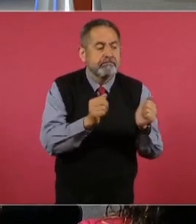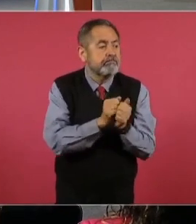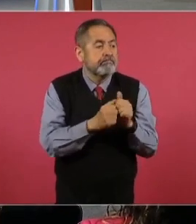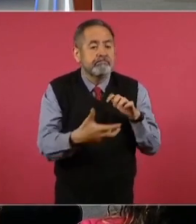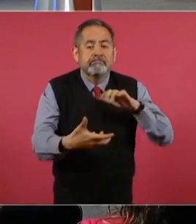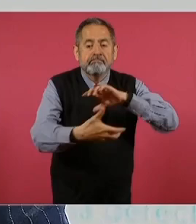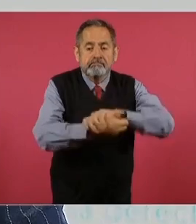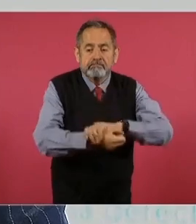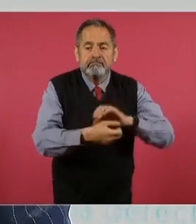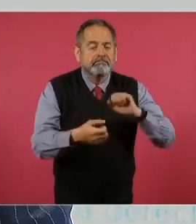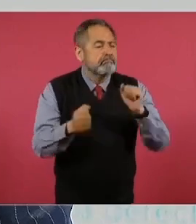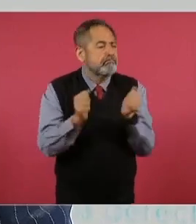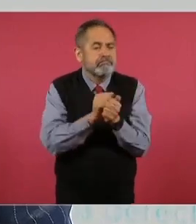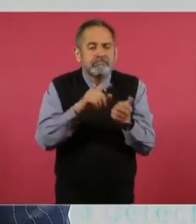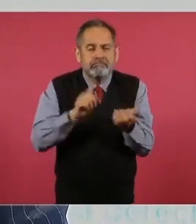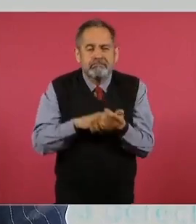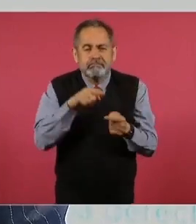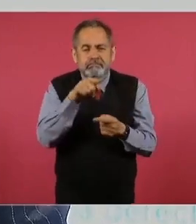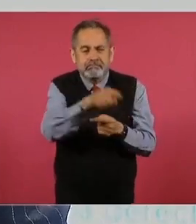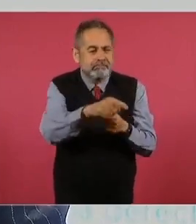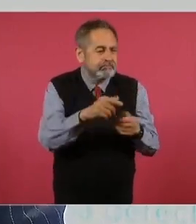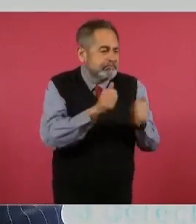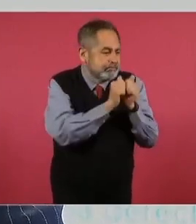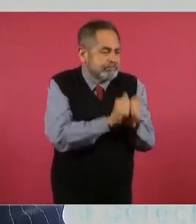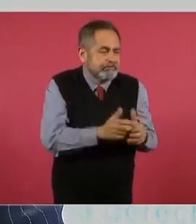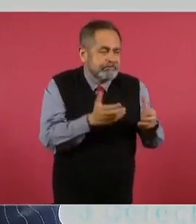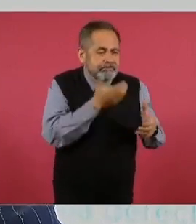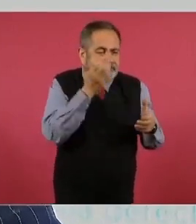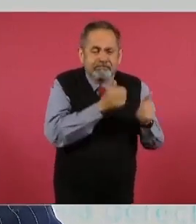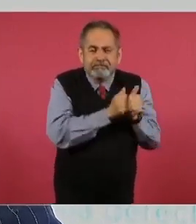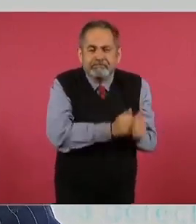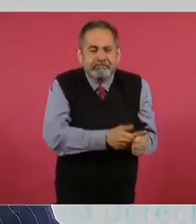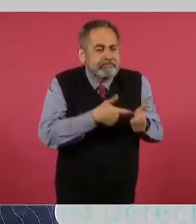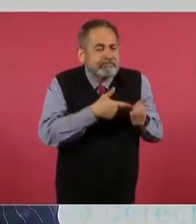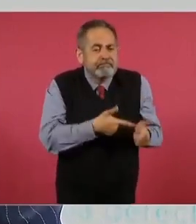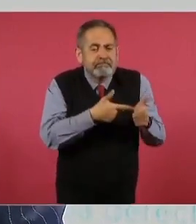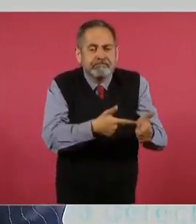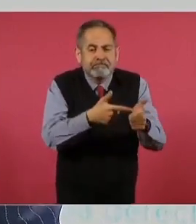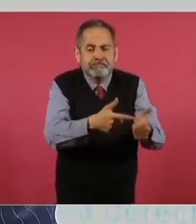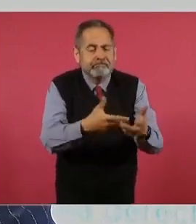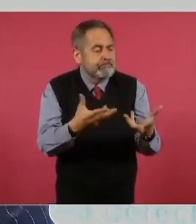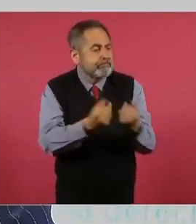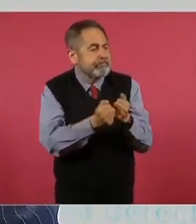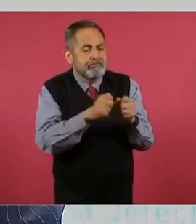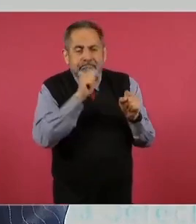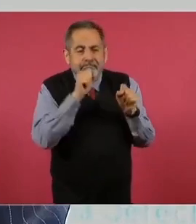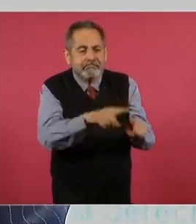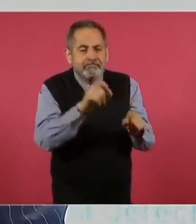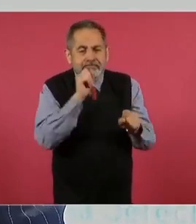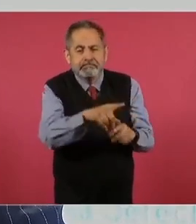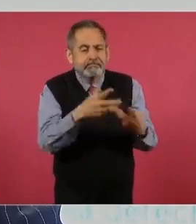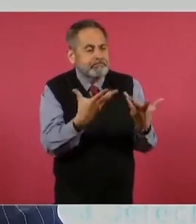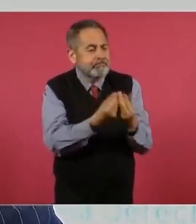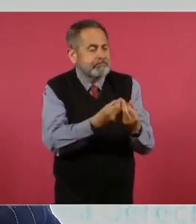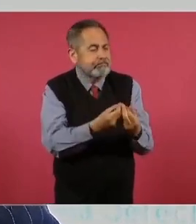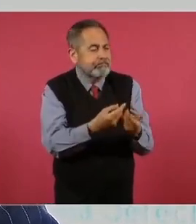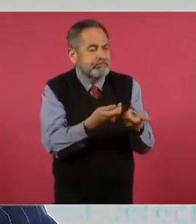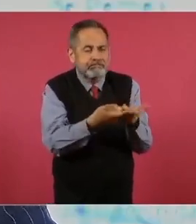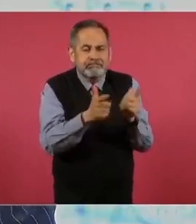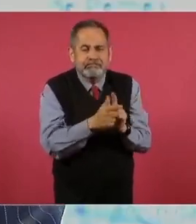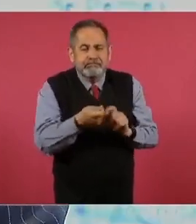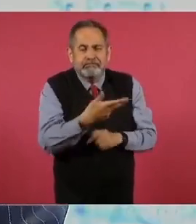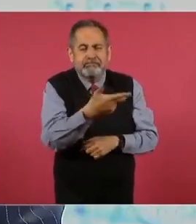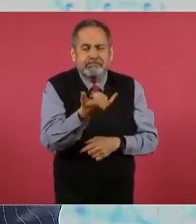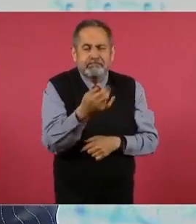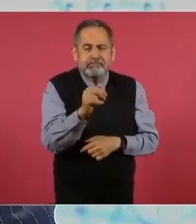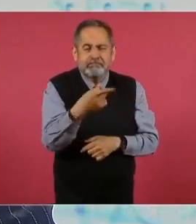con el liderazgo tradicional del conservadurismo y la extrema derecha representada por el yunque. Se impulsó